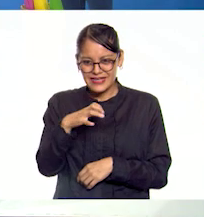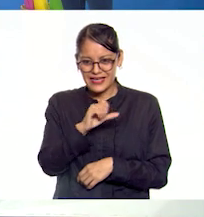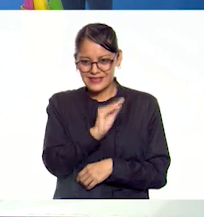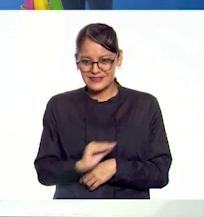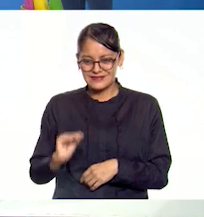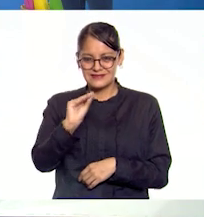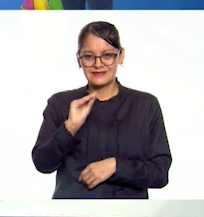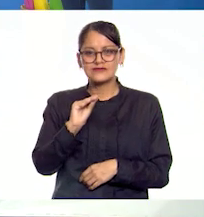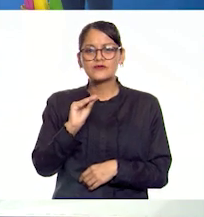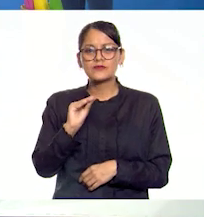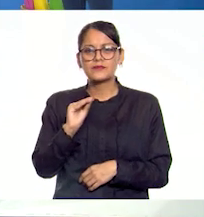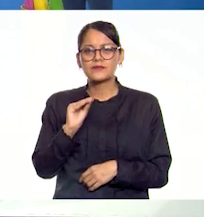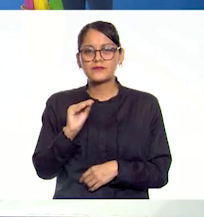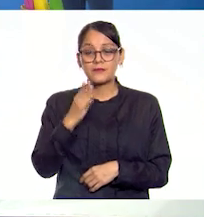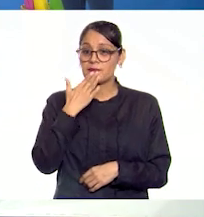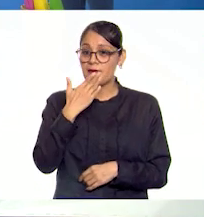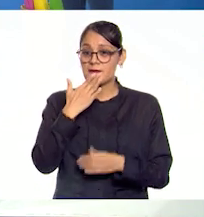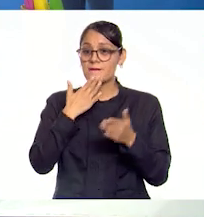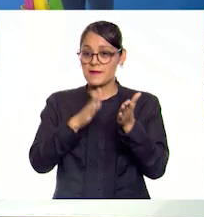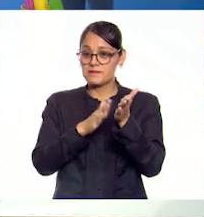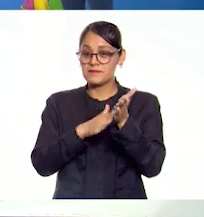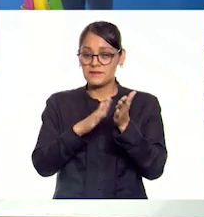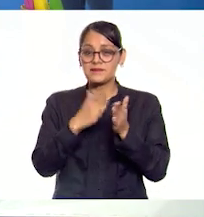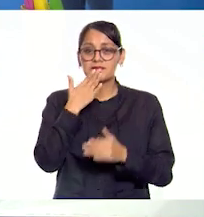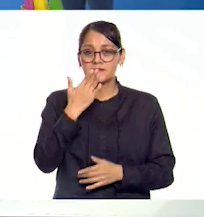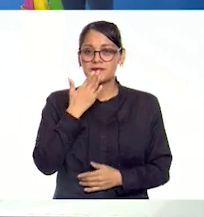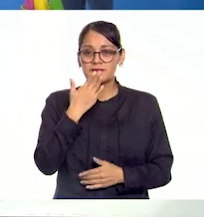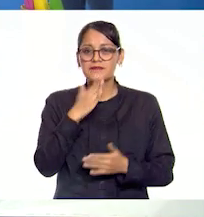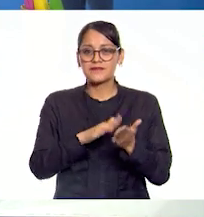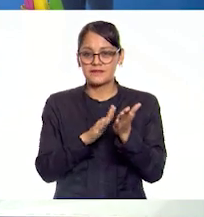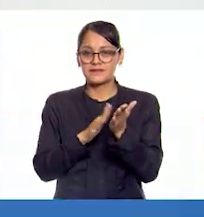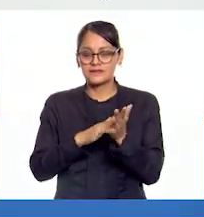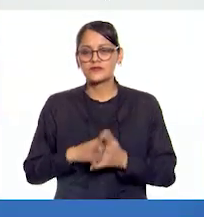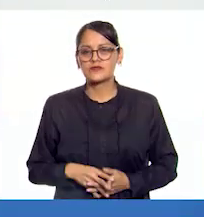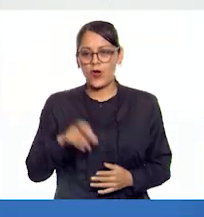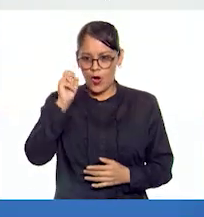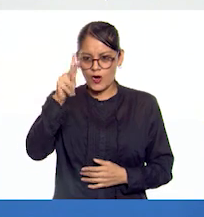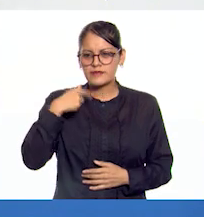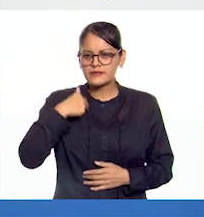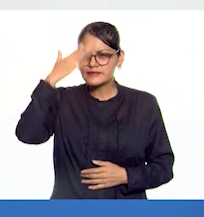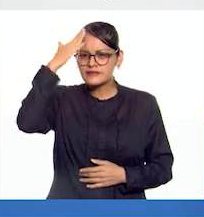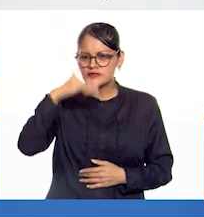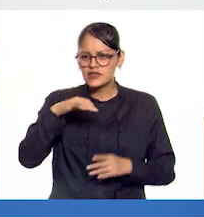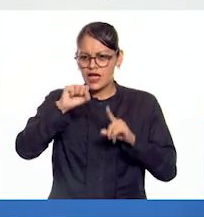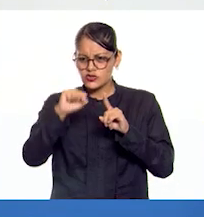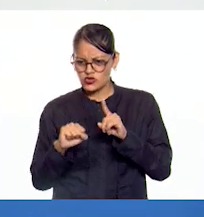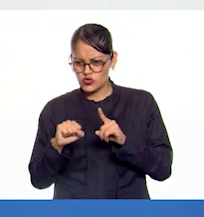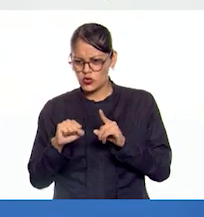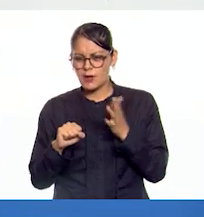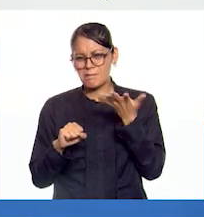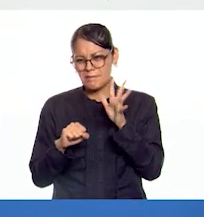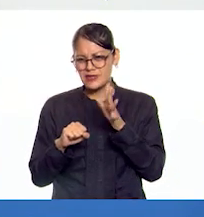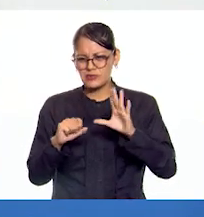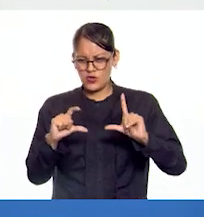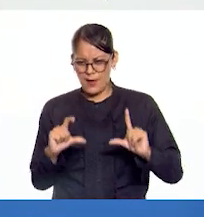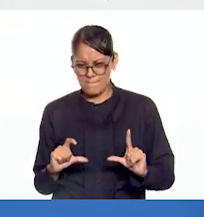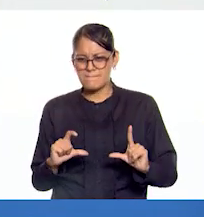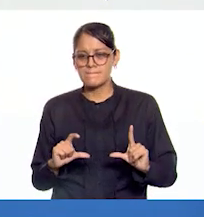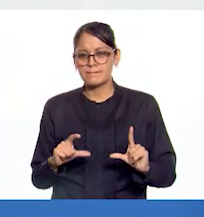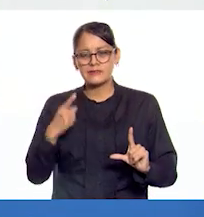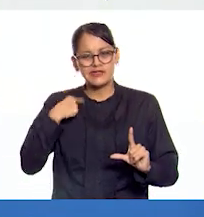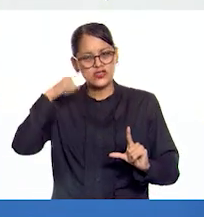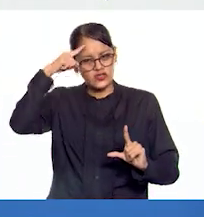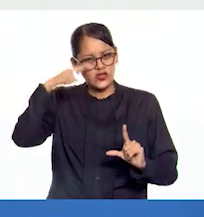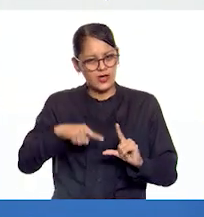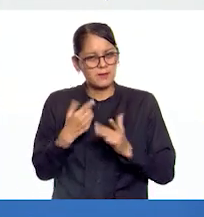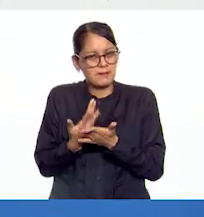más que... Bien, Jenny, bien, bien, bien. Ok, sé que va al sur y la voy a poner por aquí, pero yo creo que me